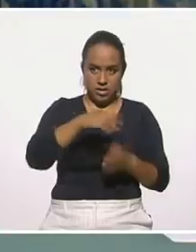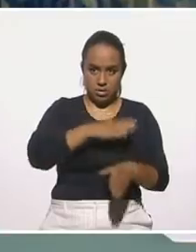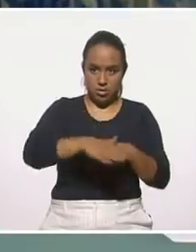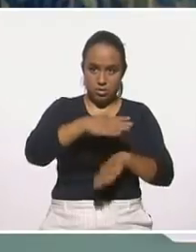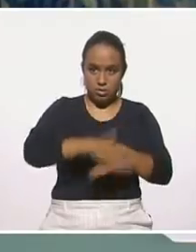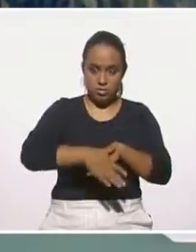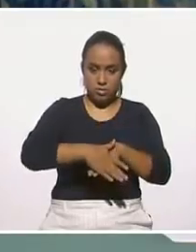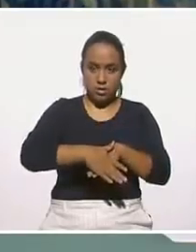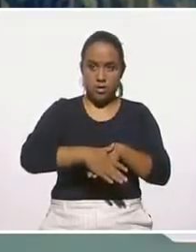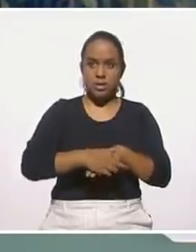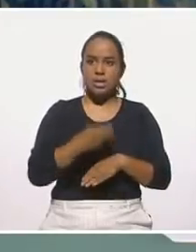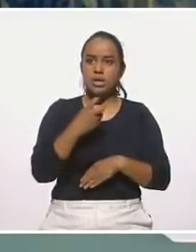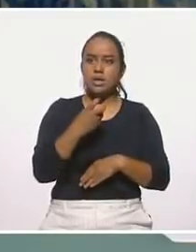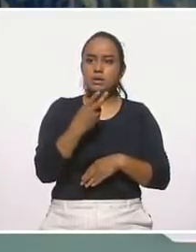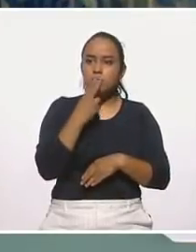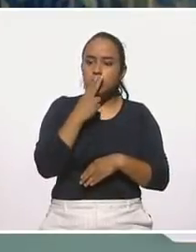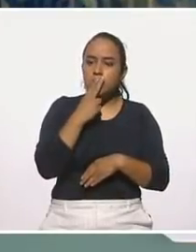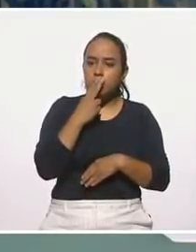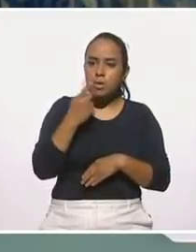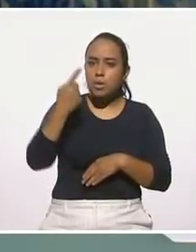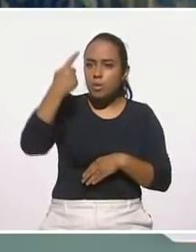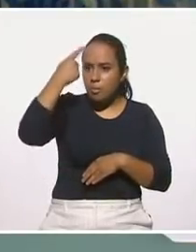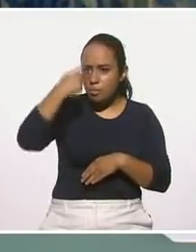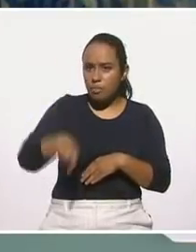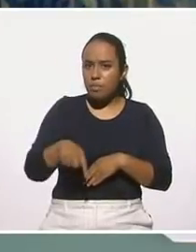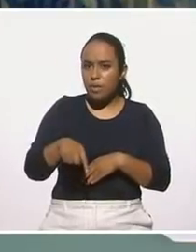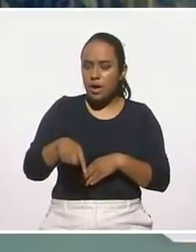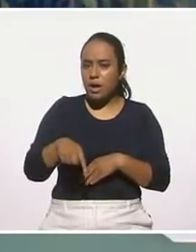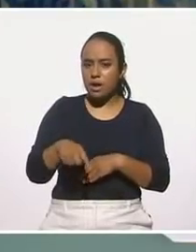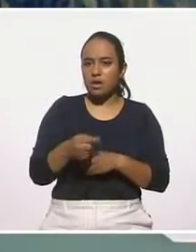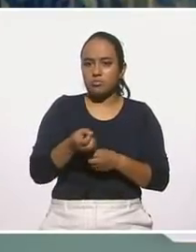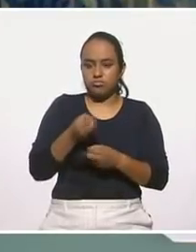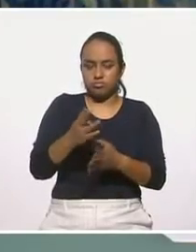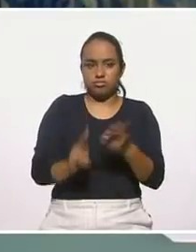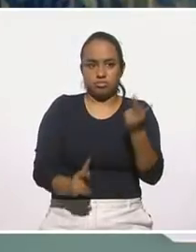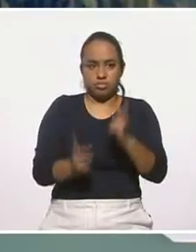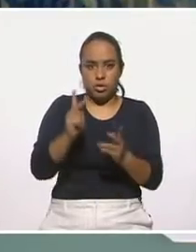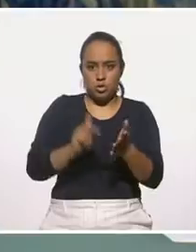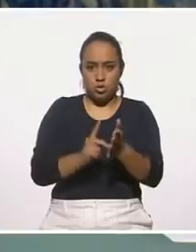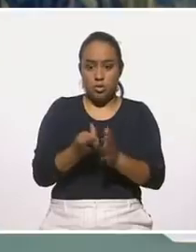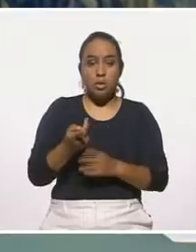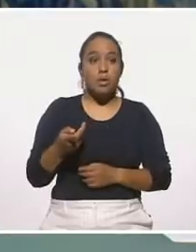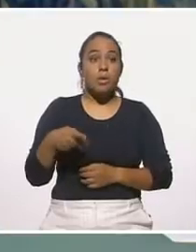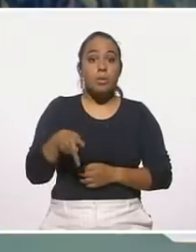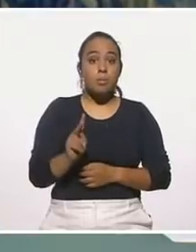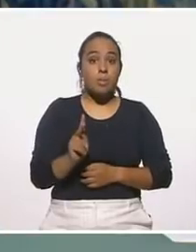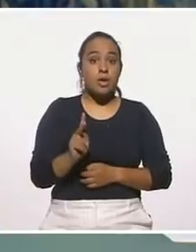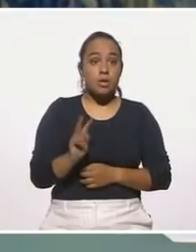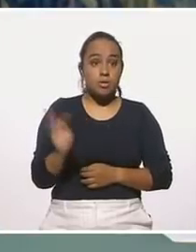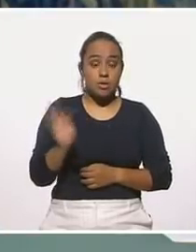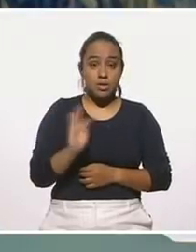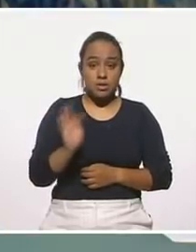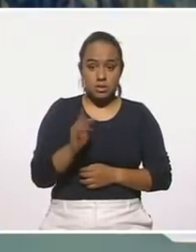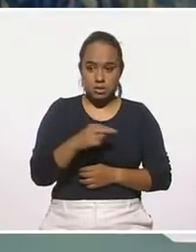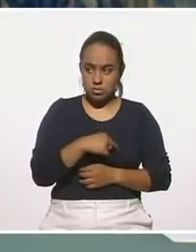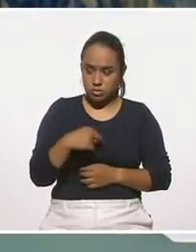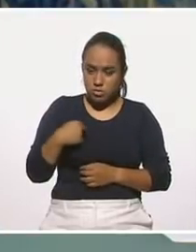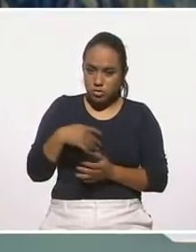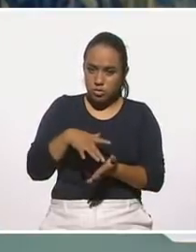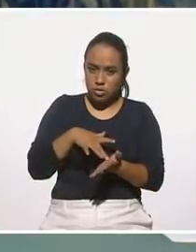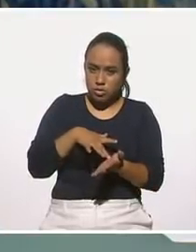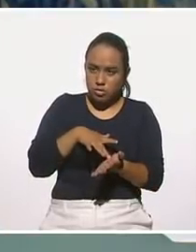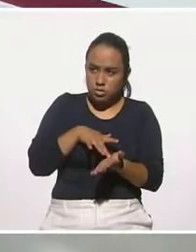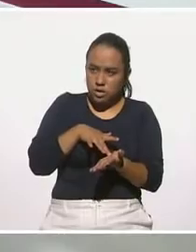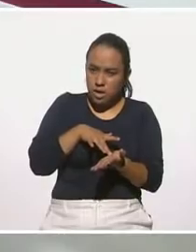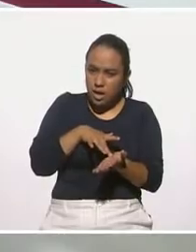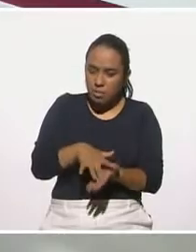nopal, que me sirve como abono, ¿sí? Pero si tuviéramos más apoyos por